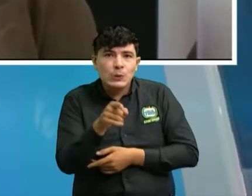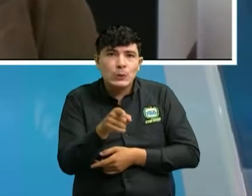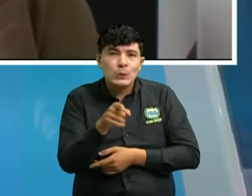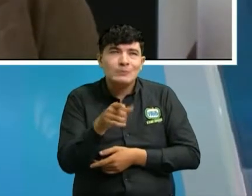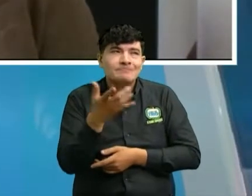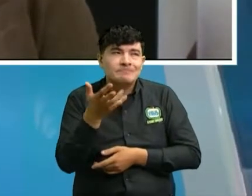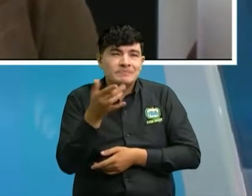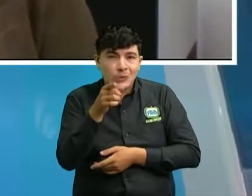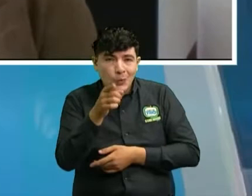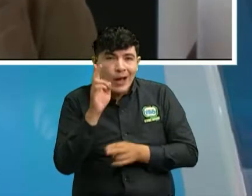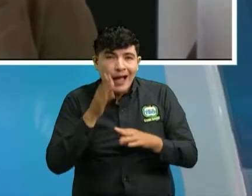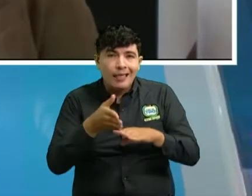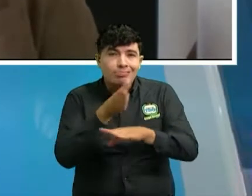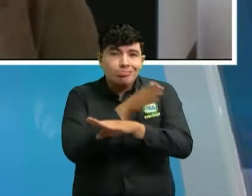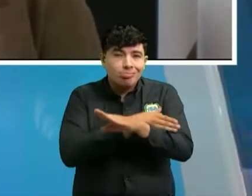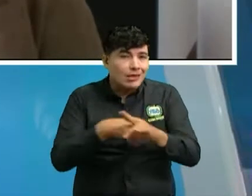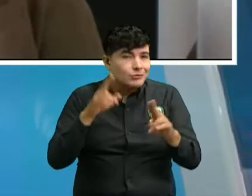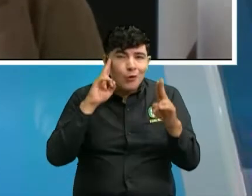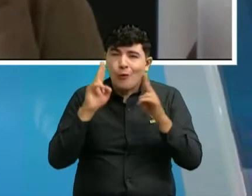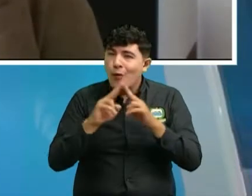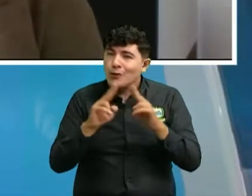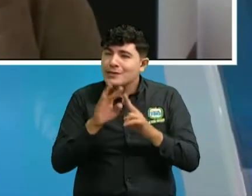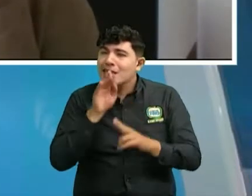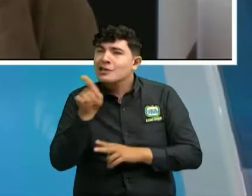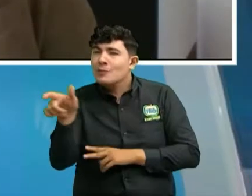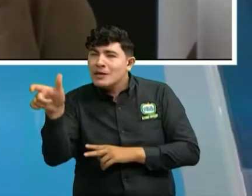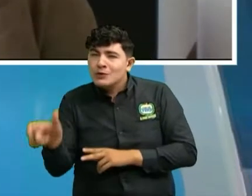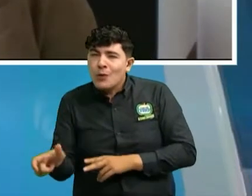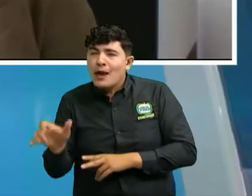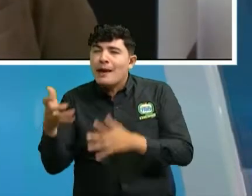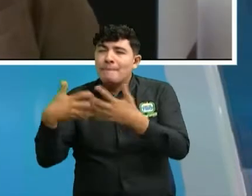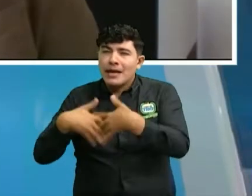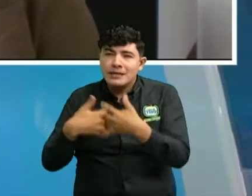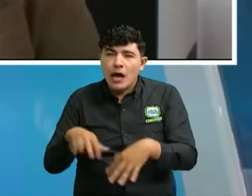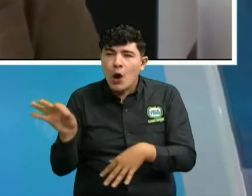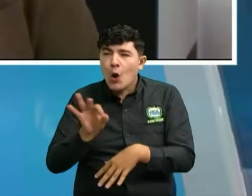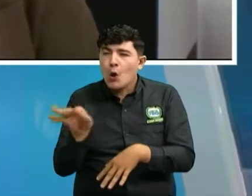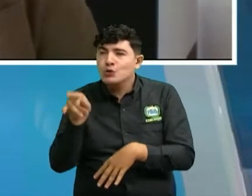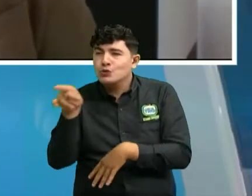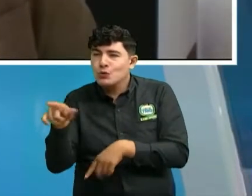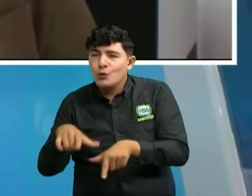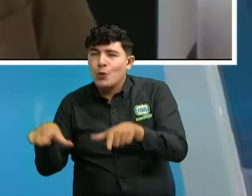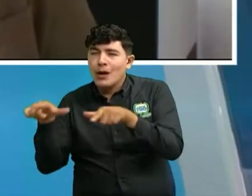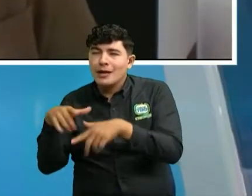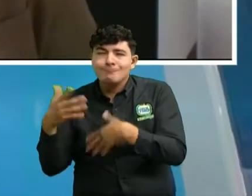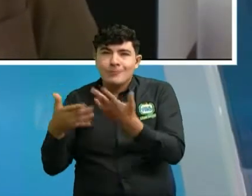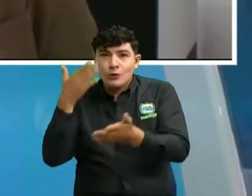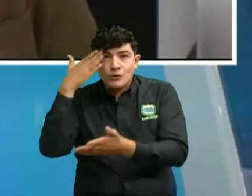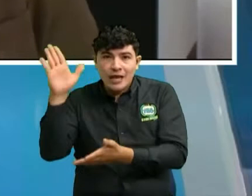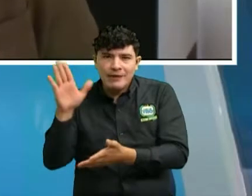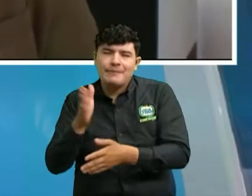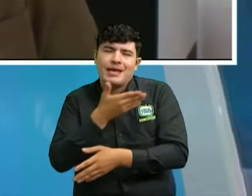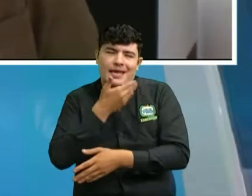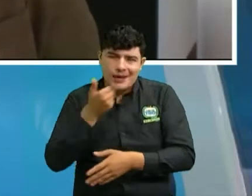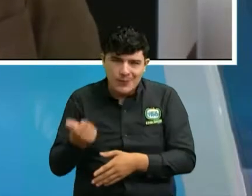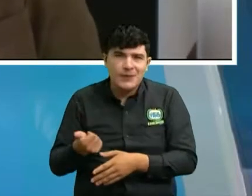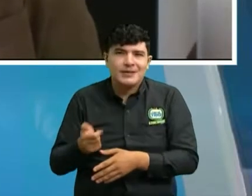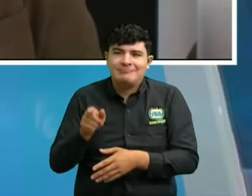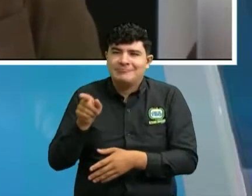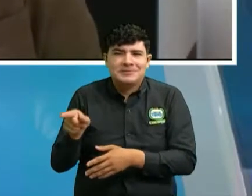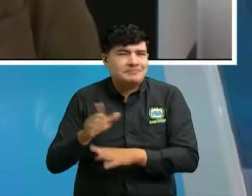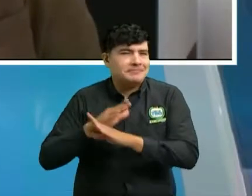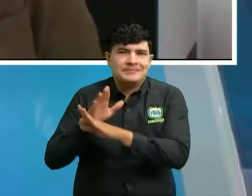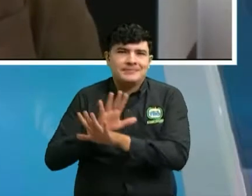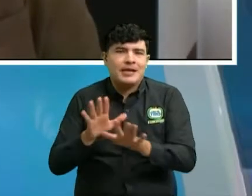hay una una referencia de quién es el vendedor abogado pero si me gustaría que digamos en este punto pudiésemos de pronto